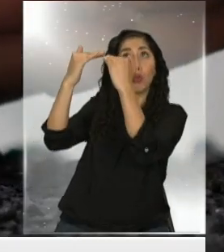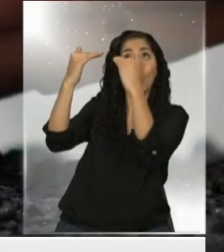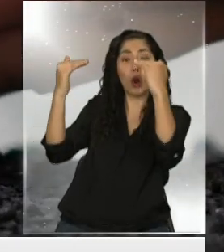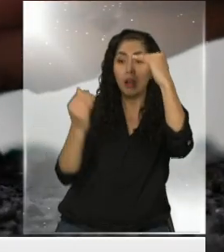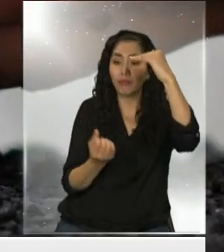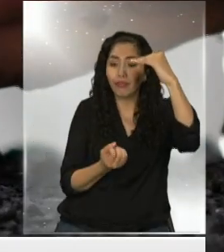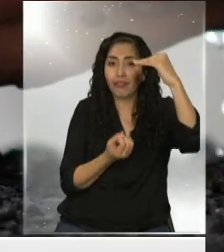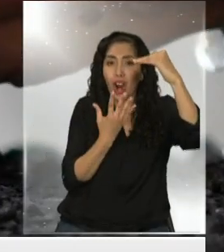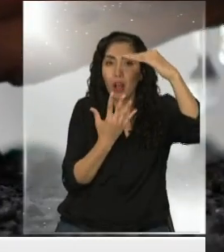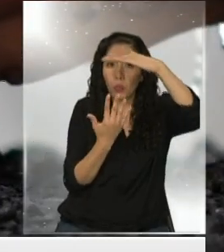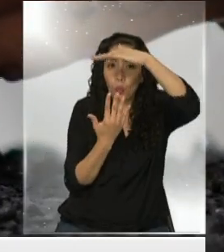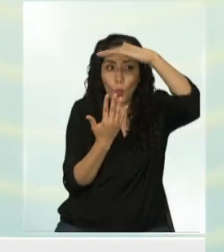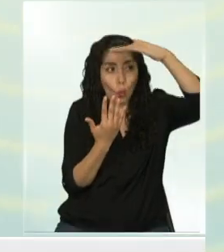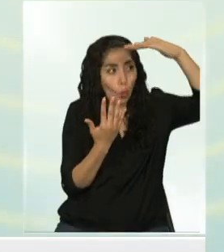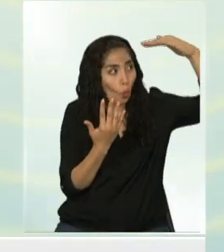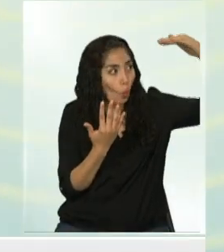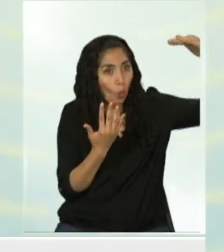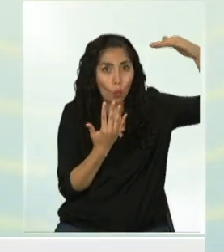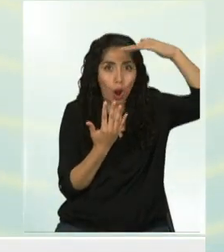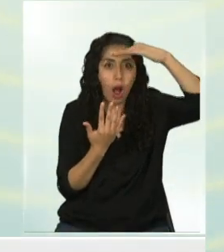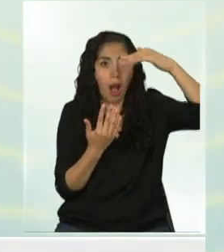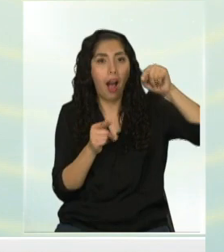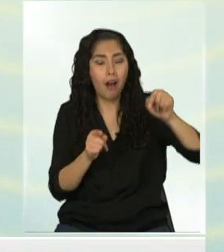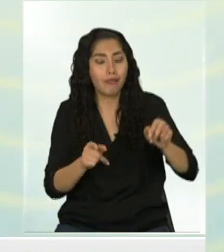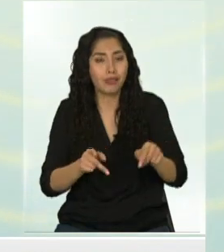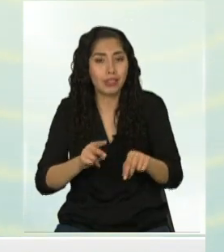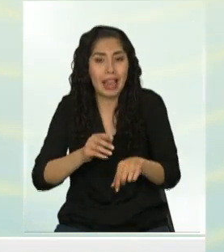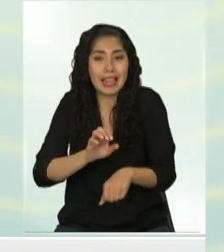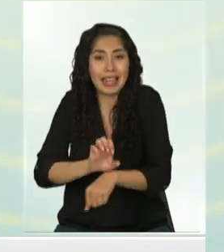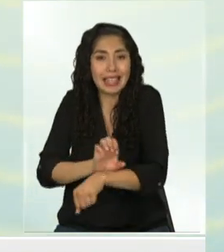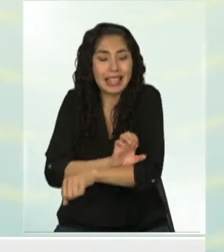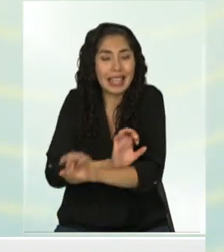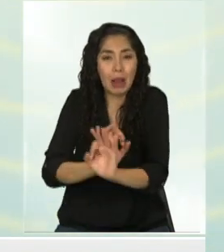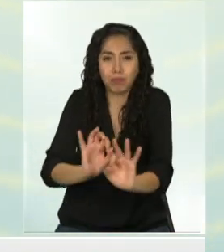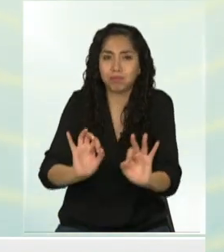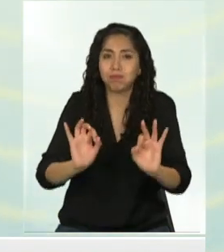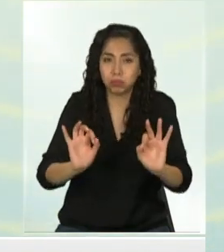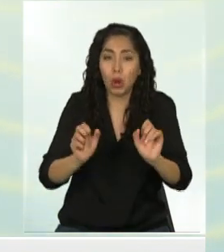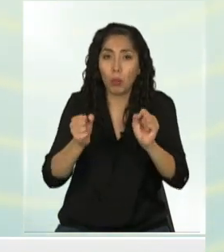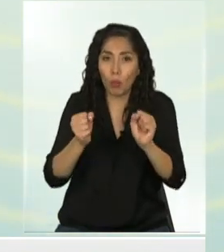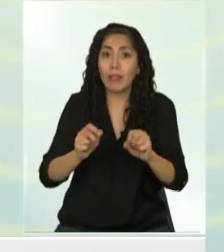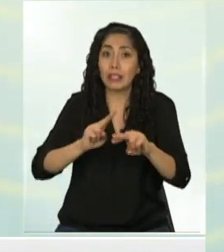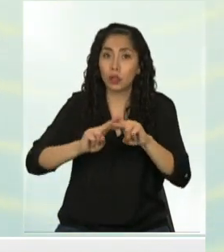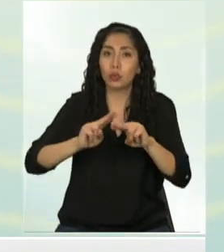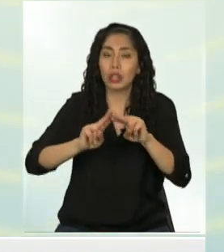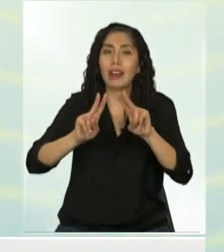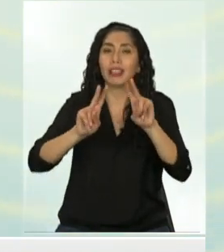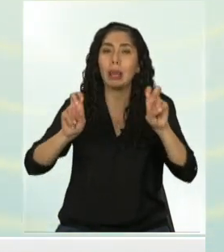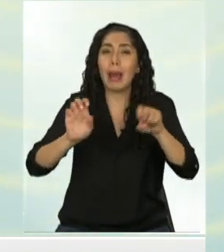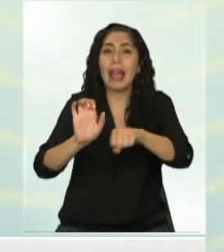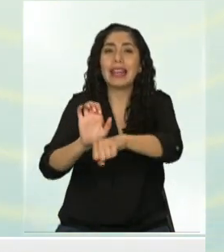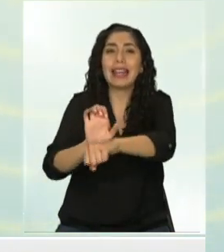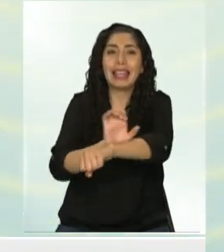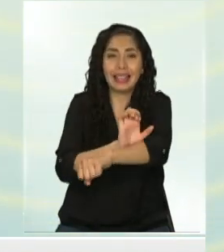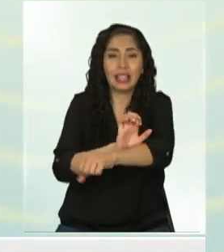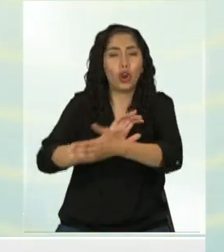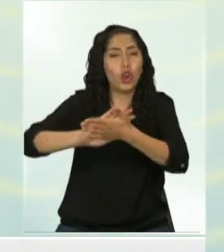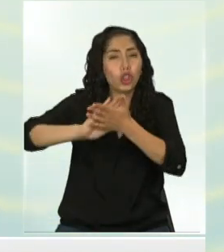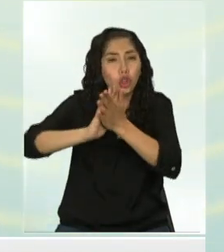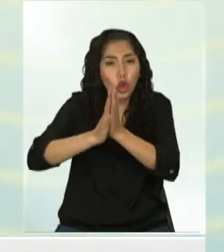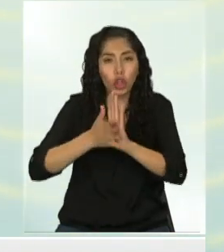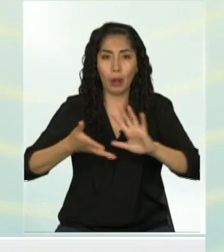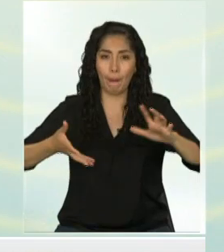es decir, generaran también energía, uno podría solucionar en gran parte los requerimientos energéticos en todo el planeta.